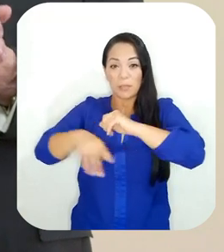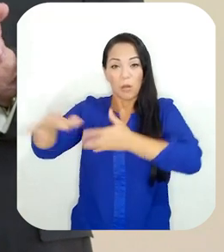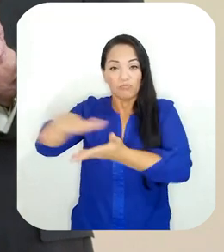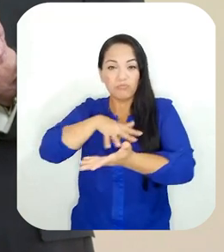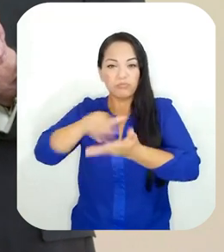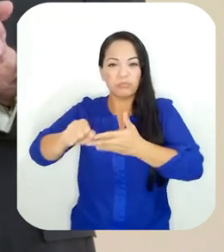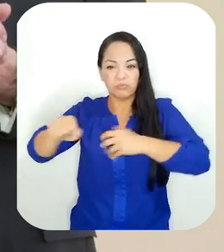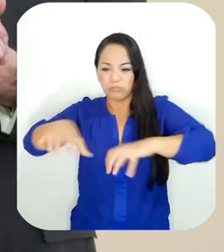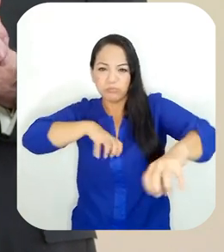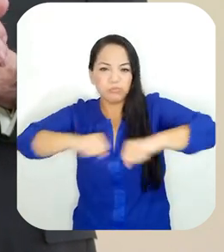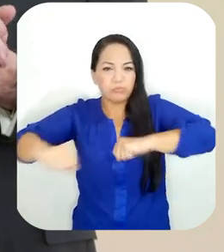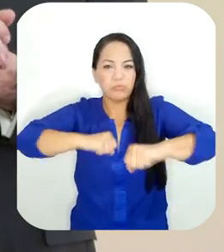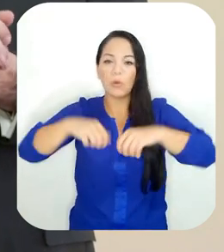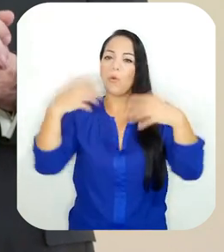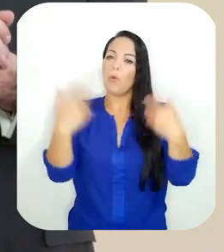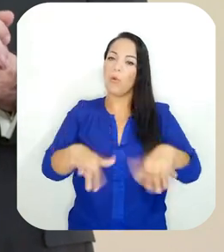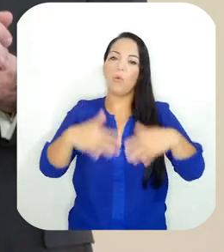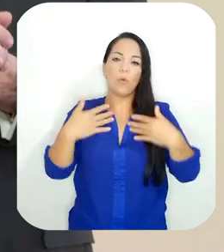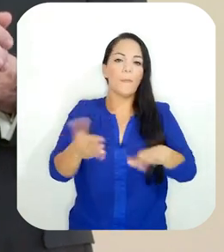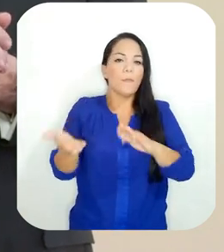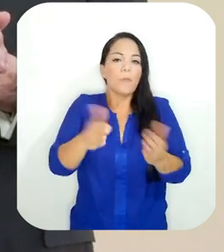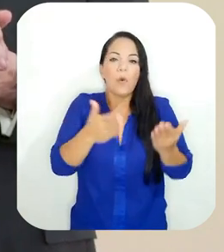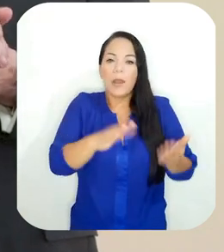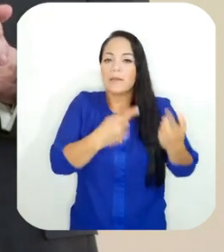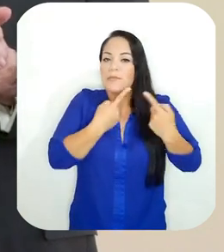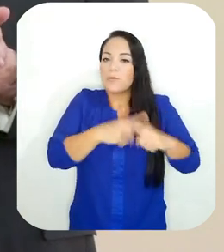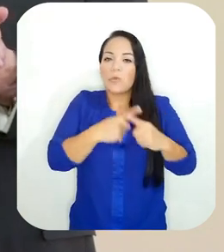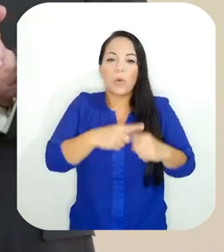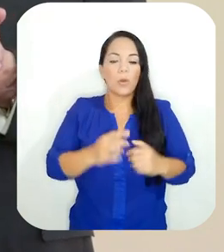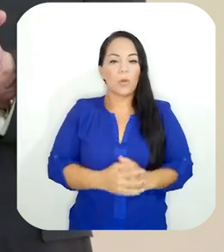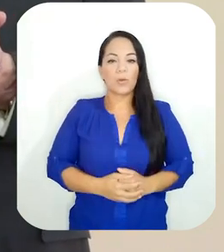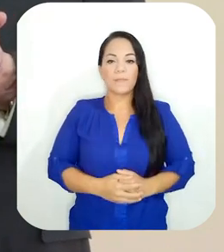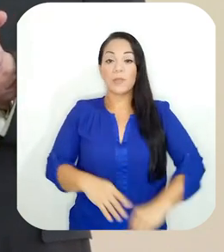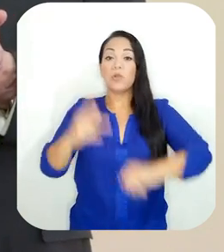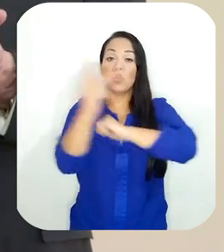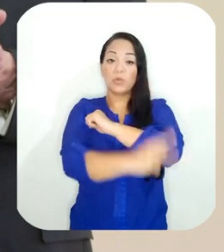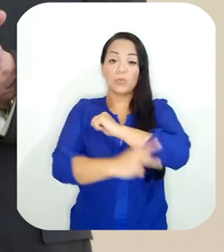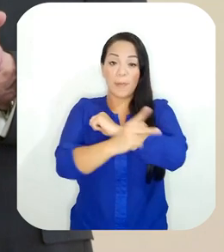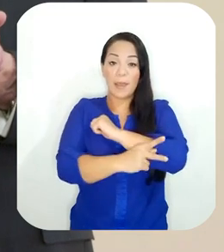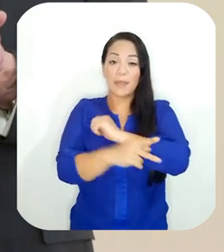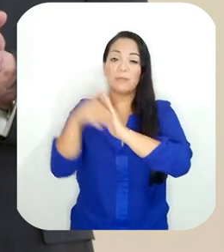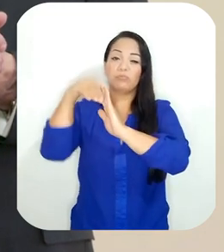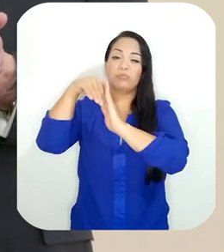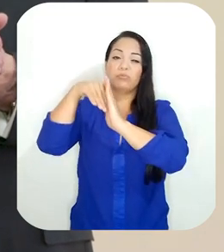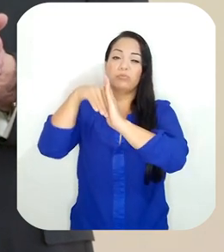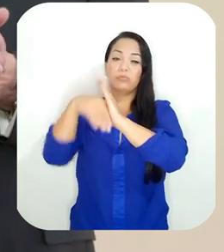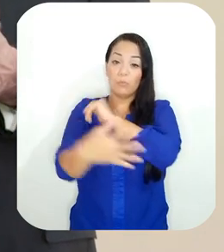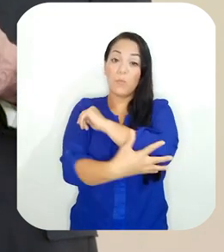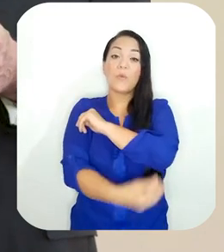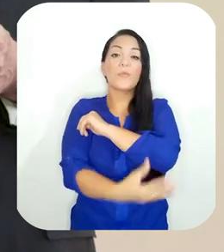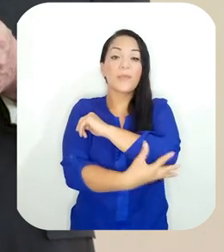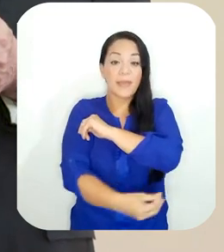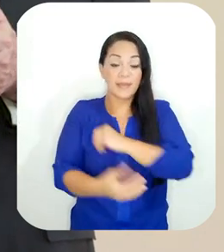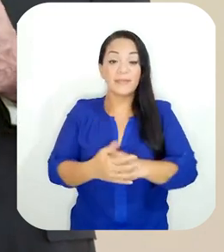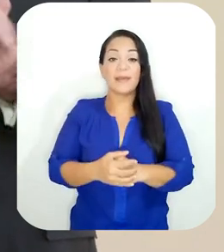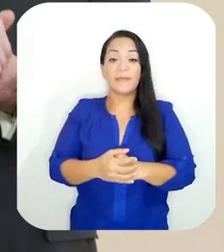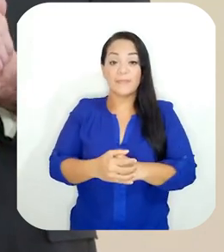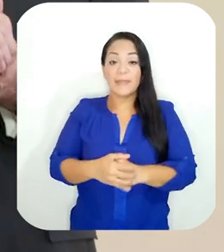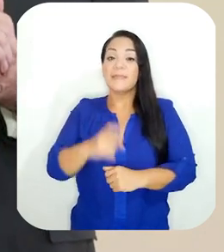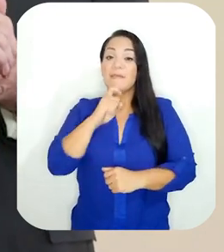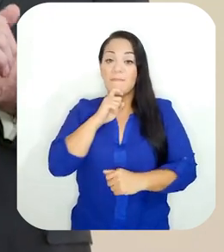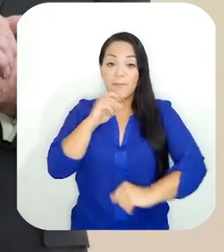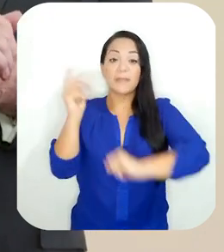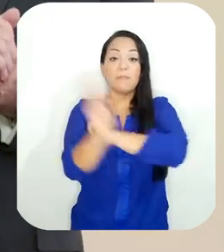naturales dejan una estela de dolor, muerte y que los países se sumergen en la pobreza y en algunos